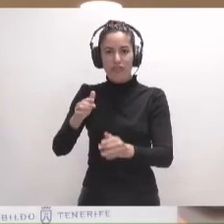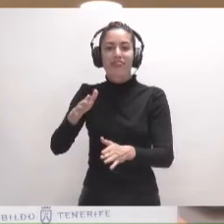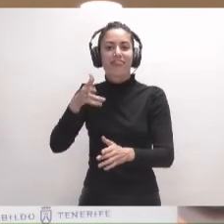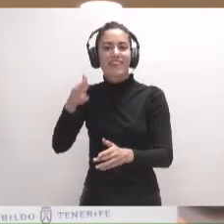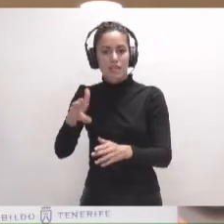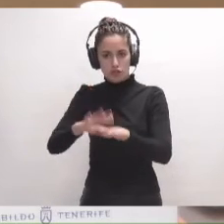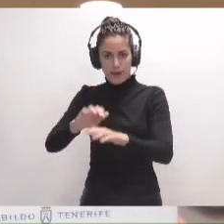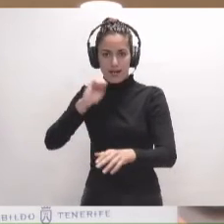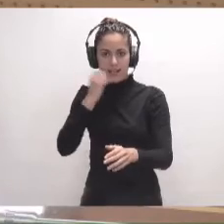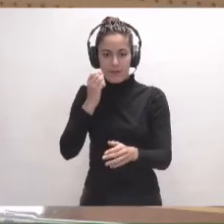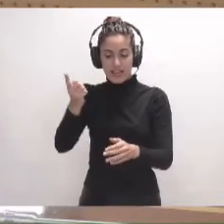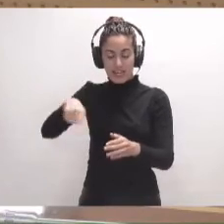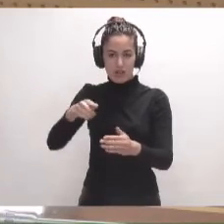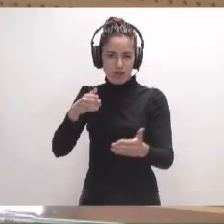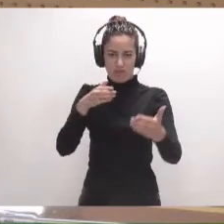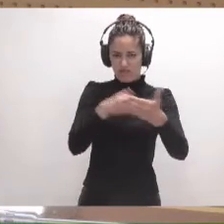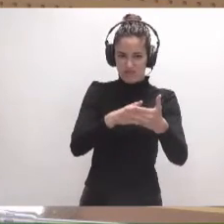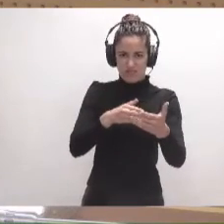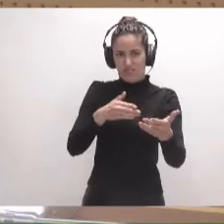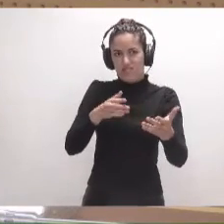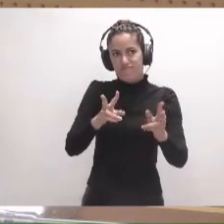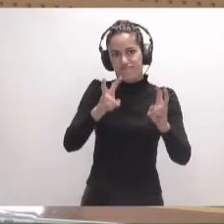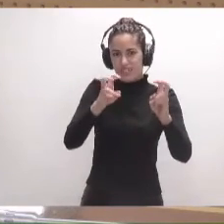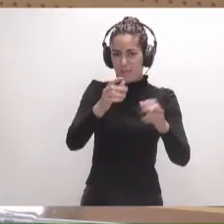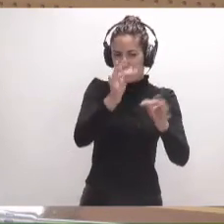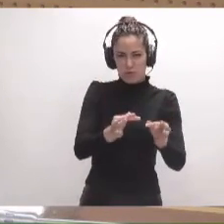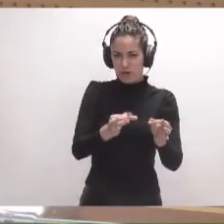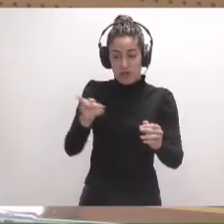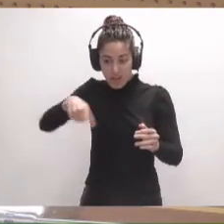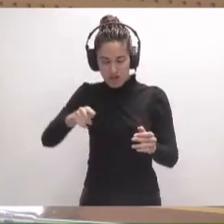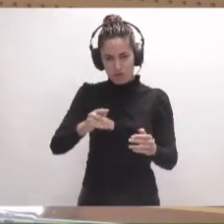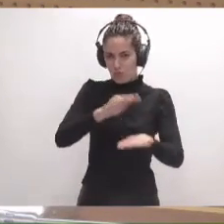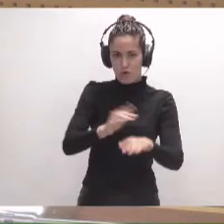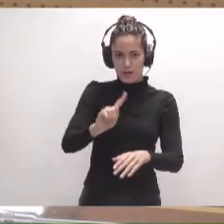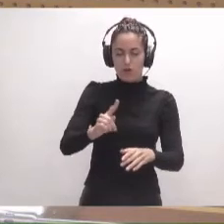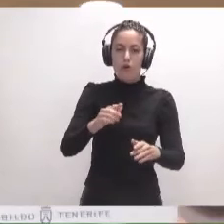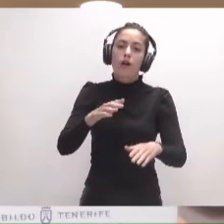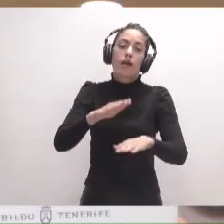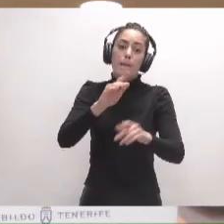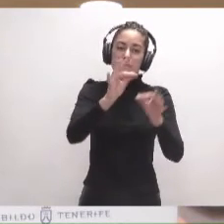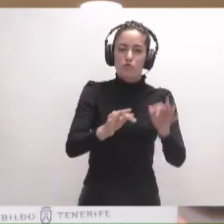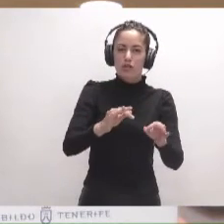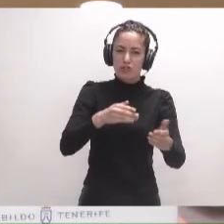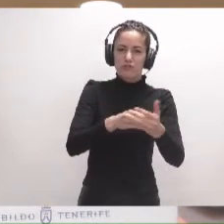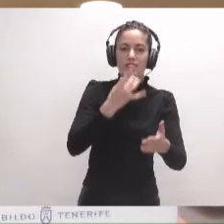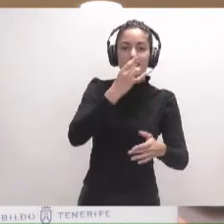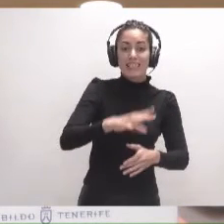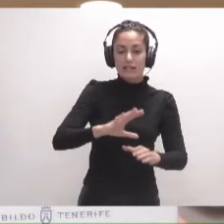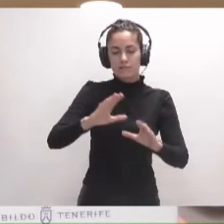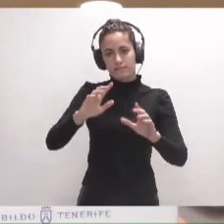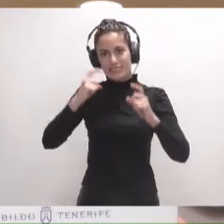de reclamar. Ellos no paralizan el presupuesto. Los que paralizan el presupuesto son el